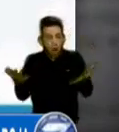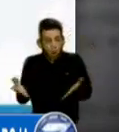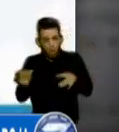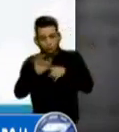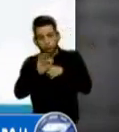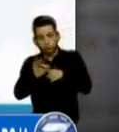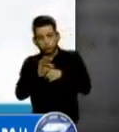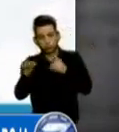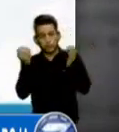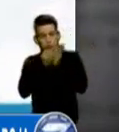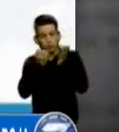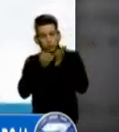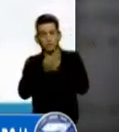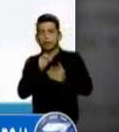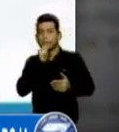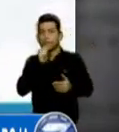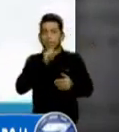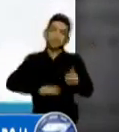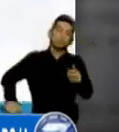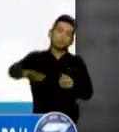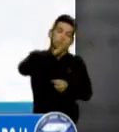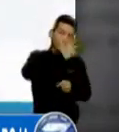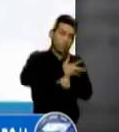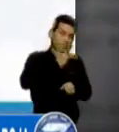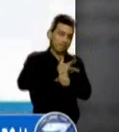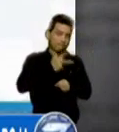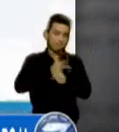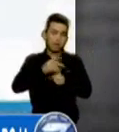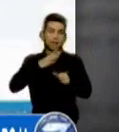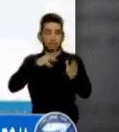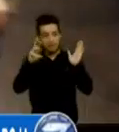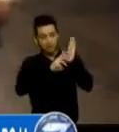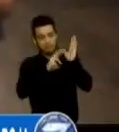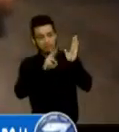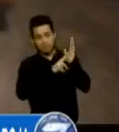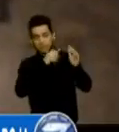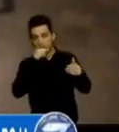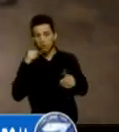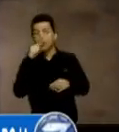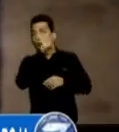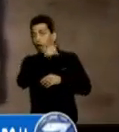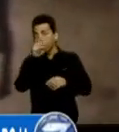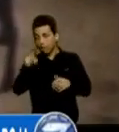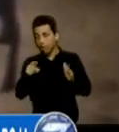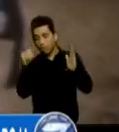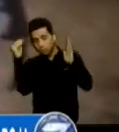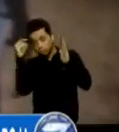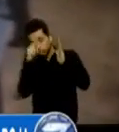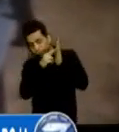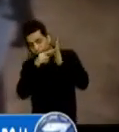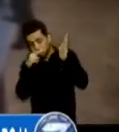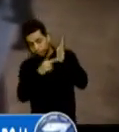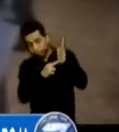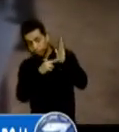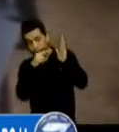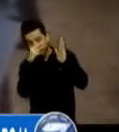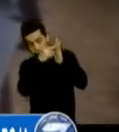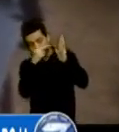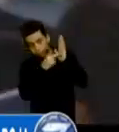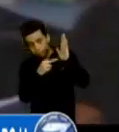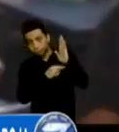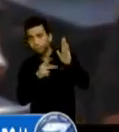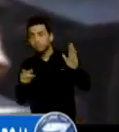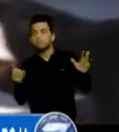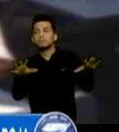nivel nacional en Alerta Roja. Los centros deben cumplir con los requisitos establecidos en las autorizaciones excepcionales otorgadas a estos,